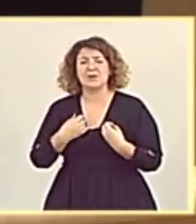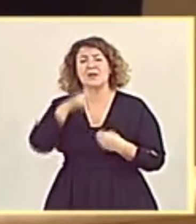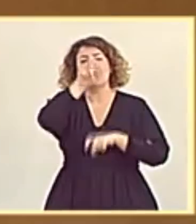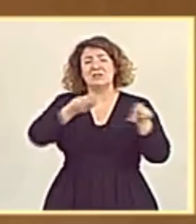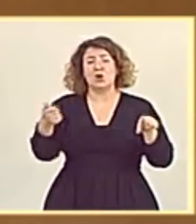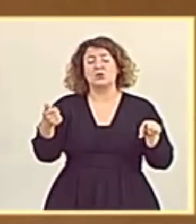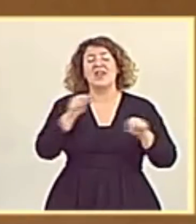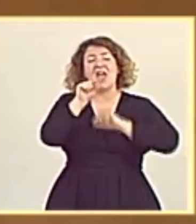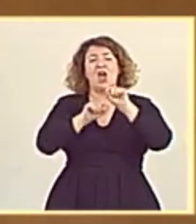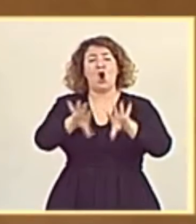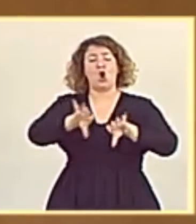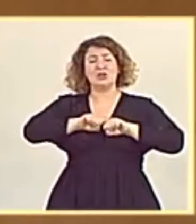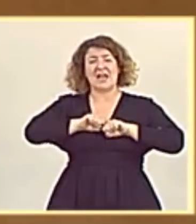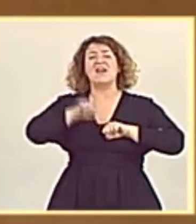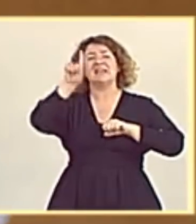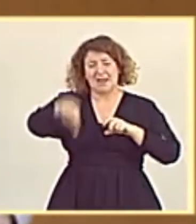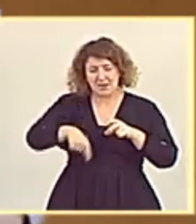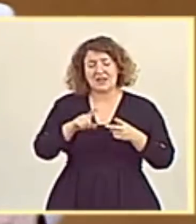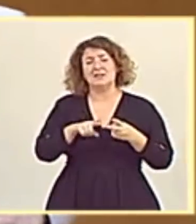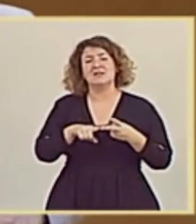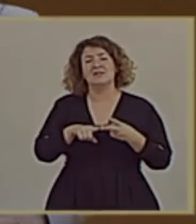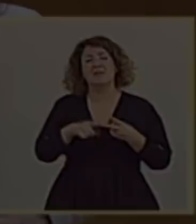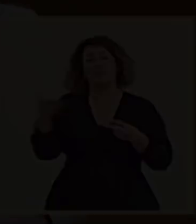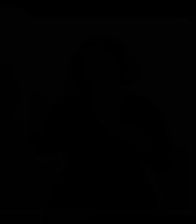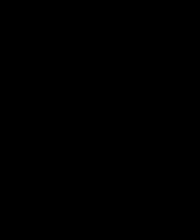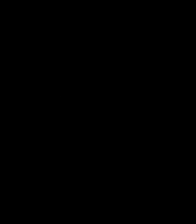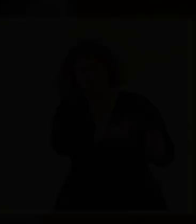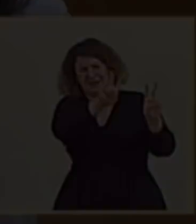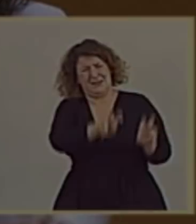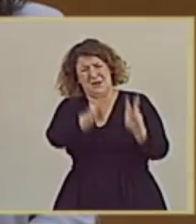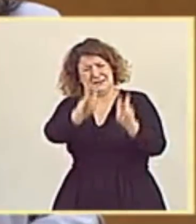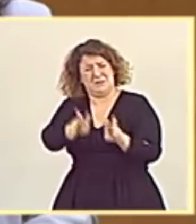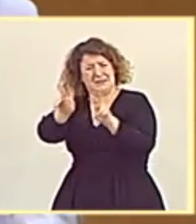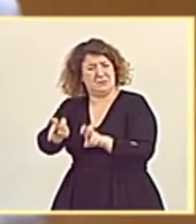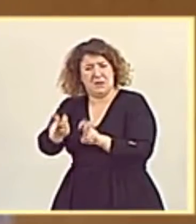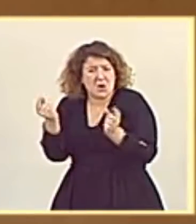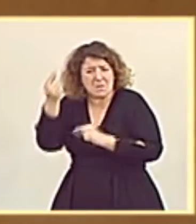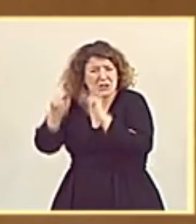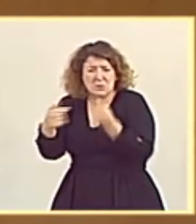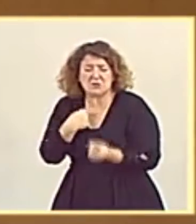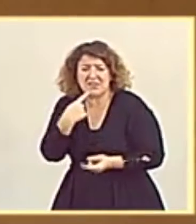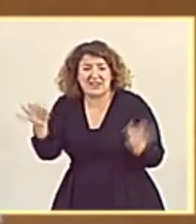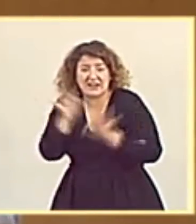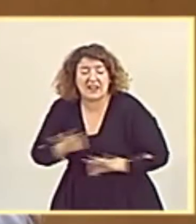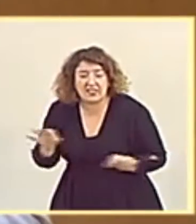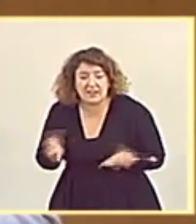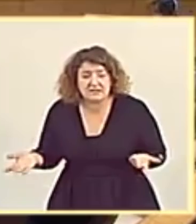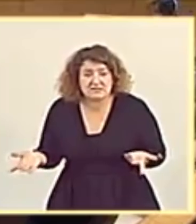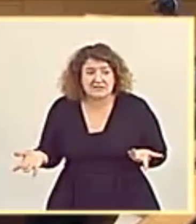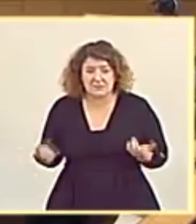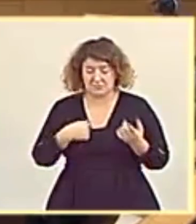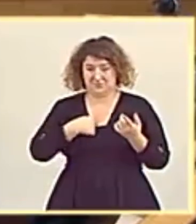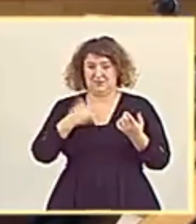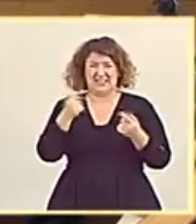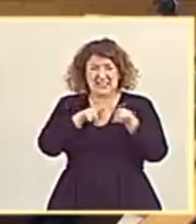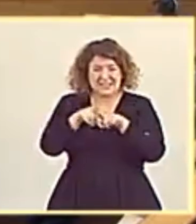al número de contagiados como al número de fallecidos. Para nada a las cuentas públicas no tienen ustedes una partida que criticar.